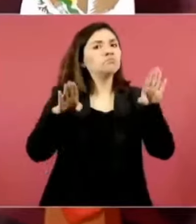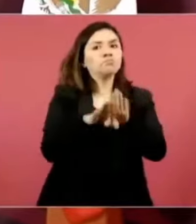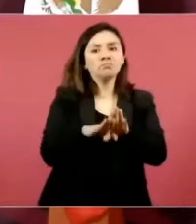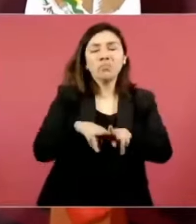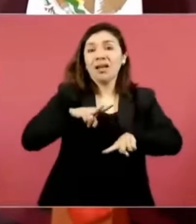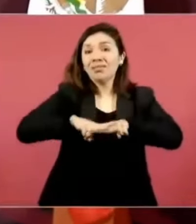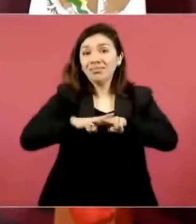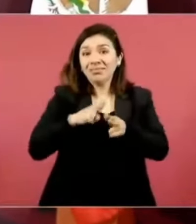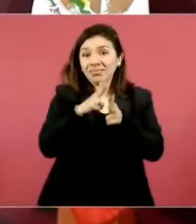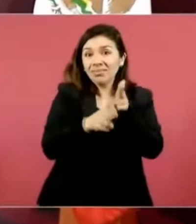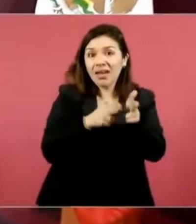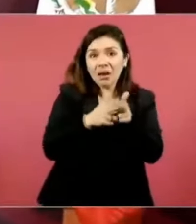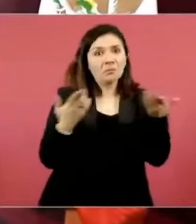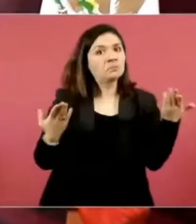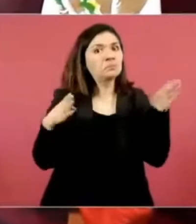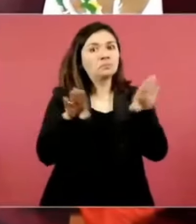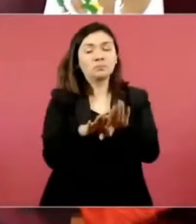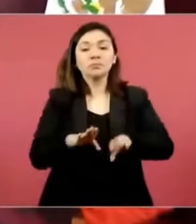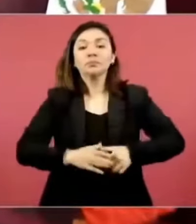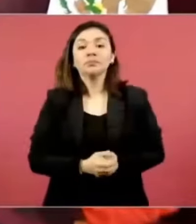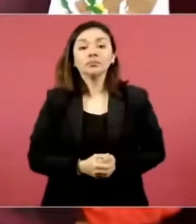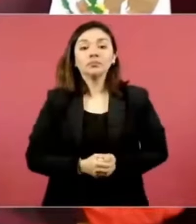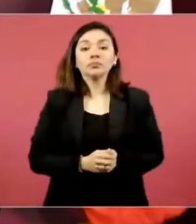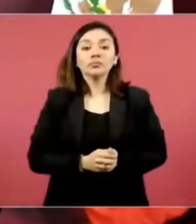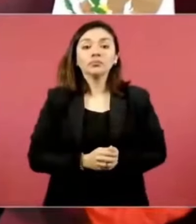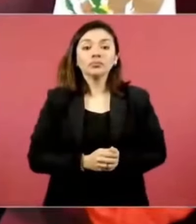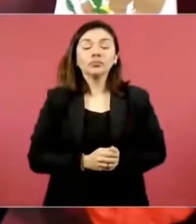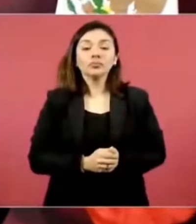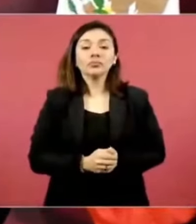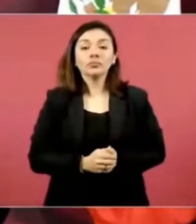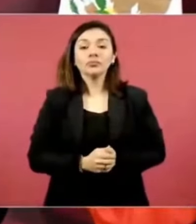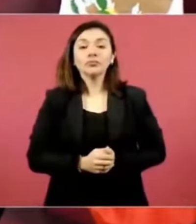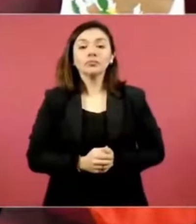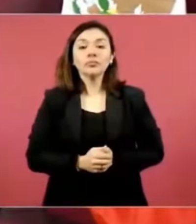en algunos